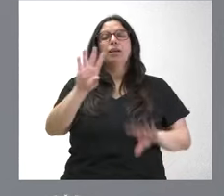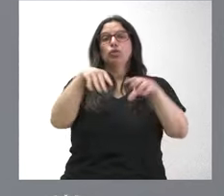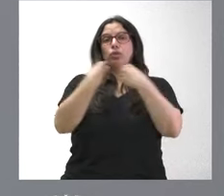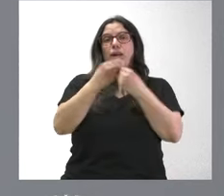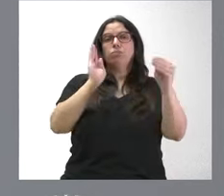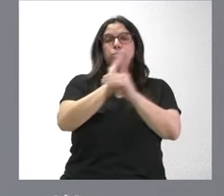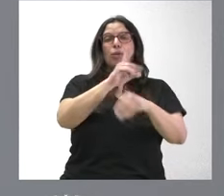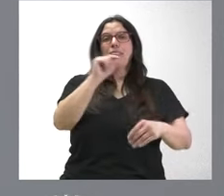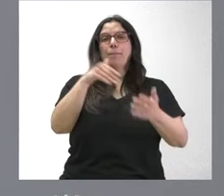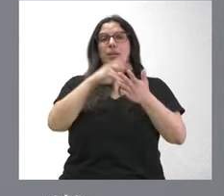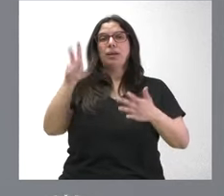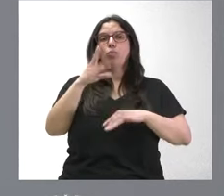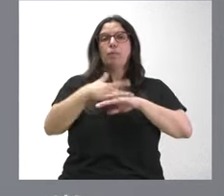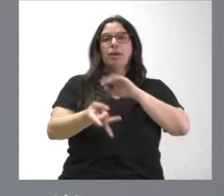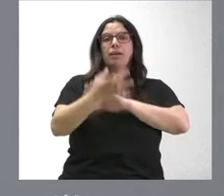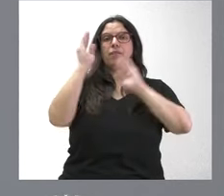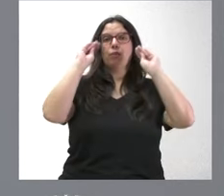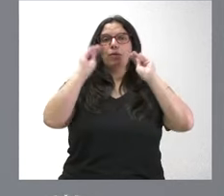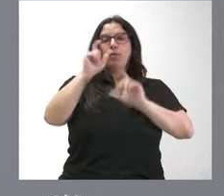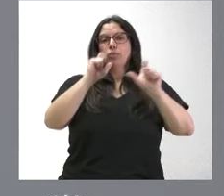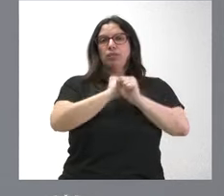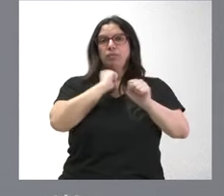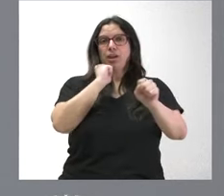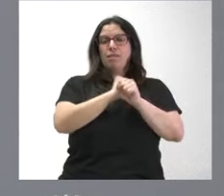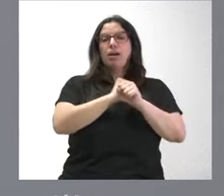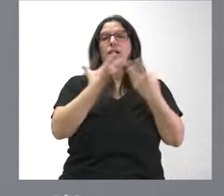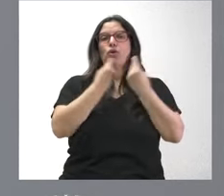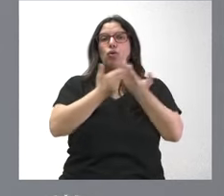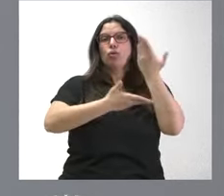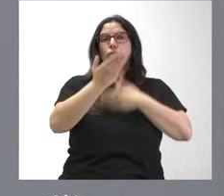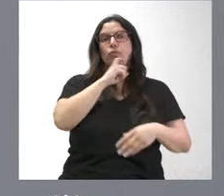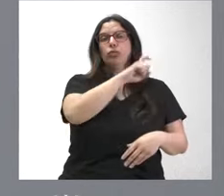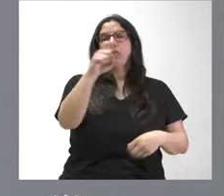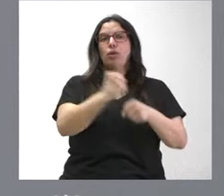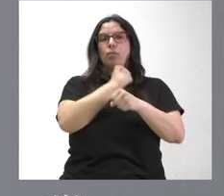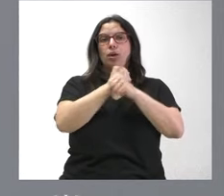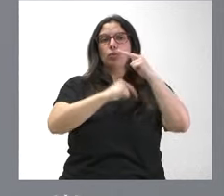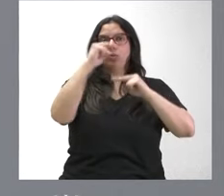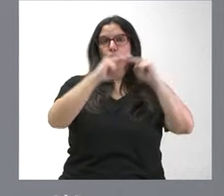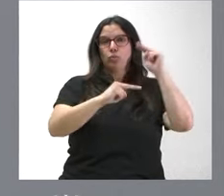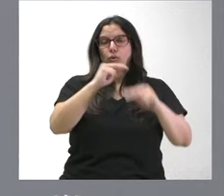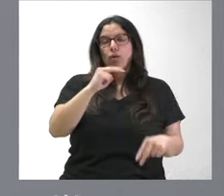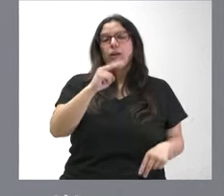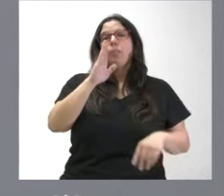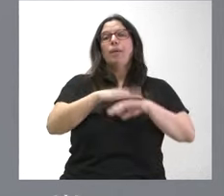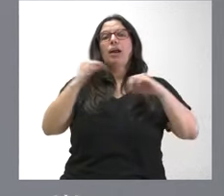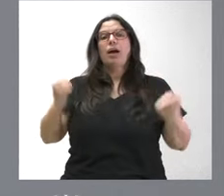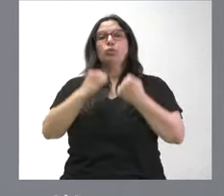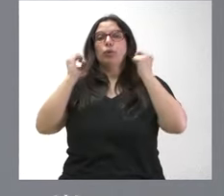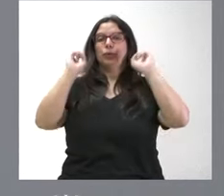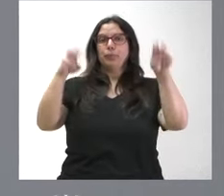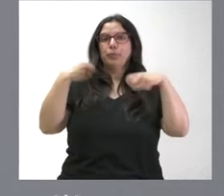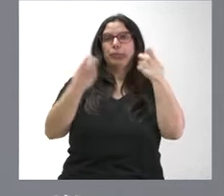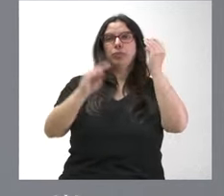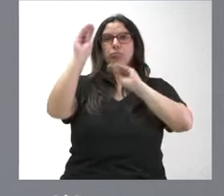para formación de trabajadores con la Fundación Laboral de la Construcción y para actuaciones de rehabilitación de